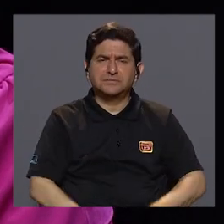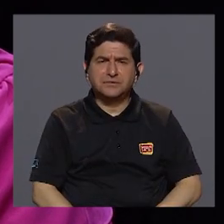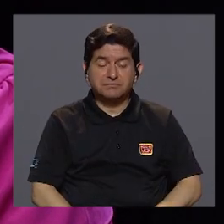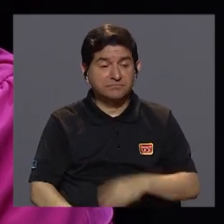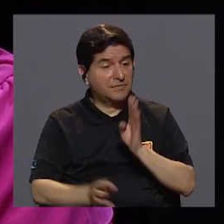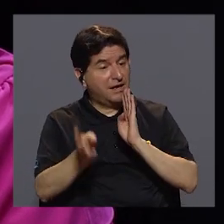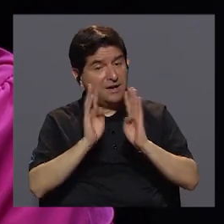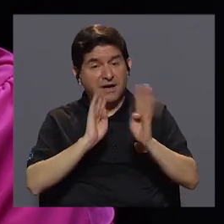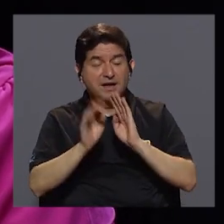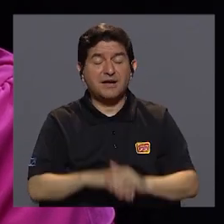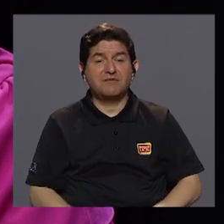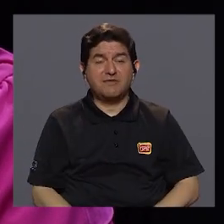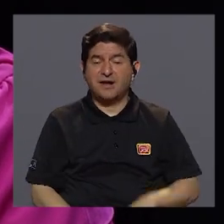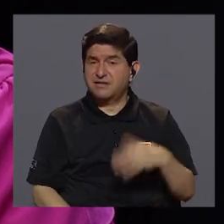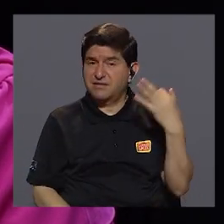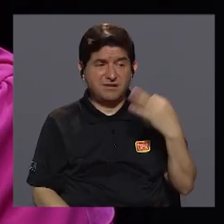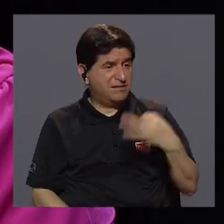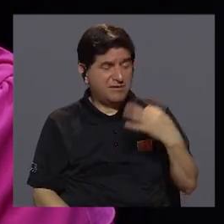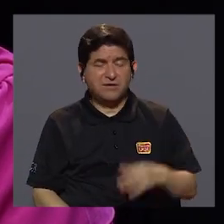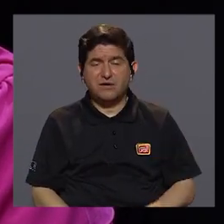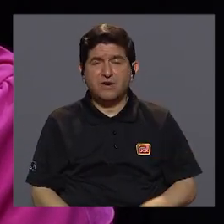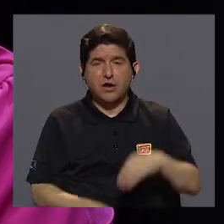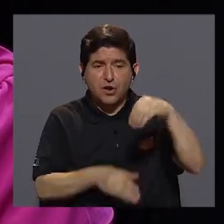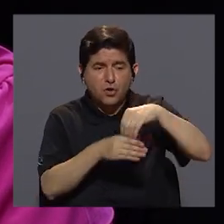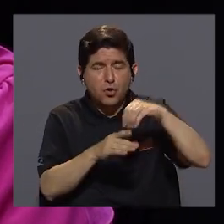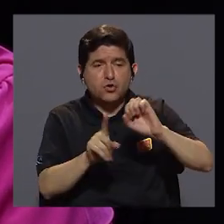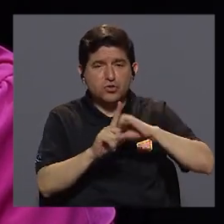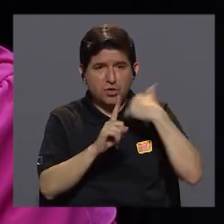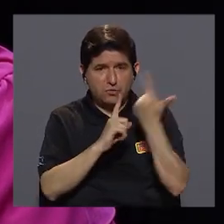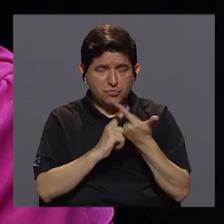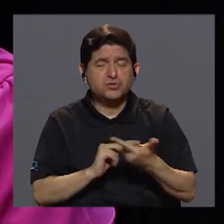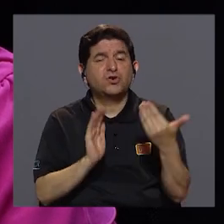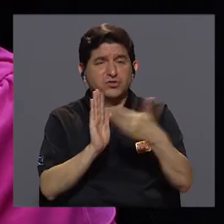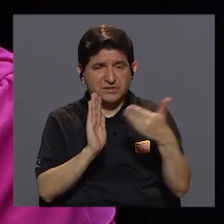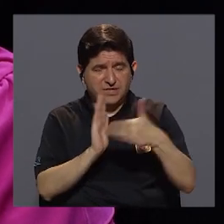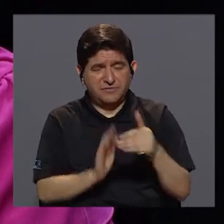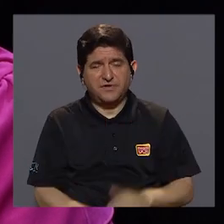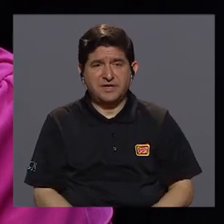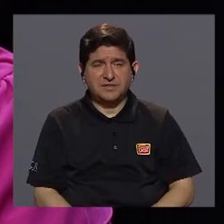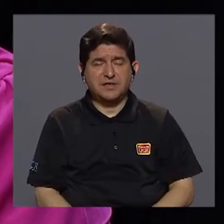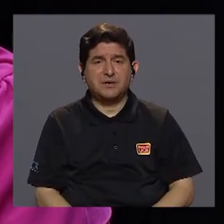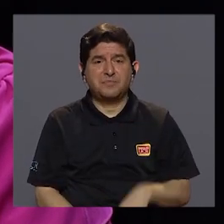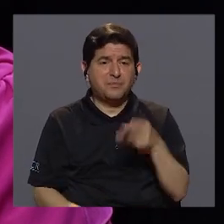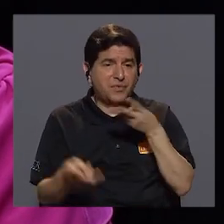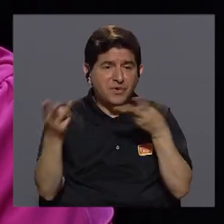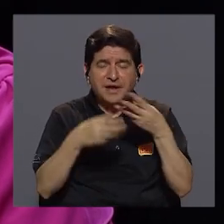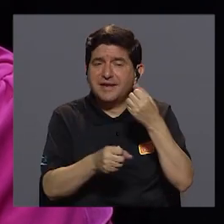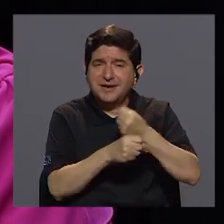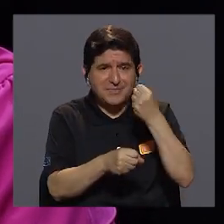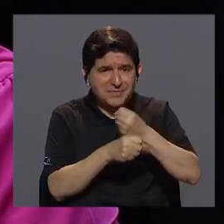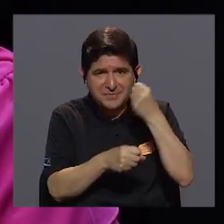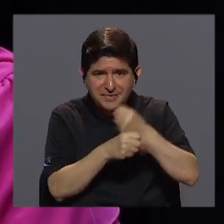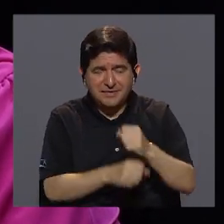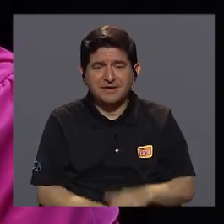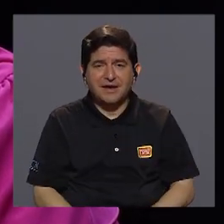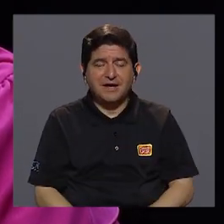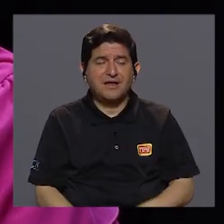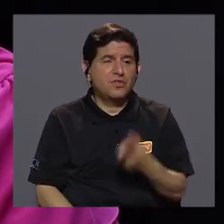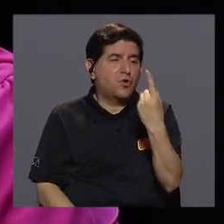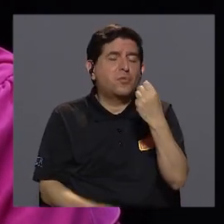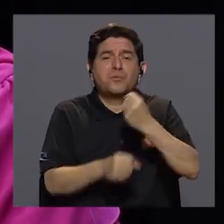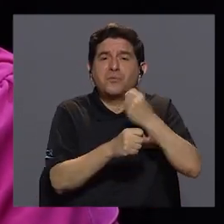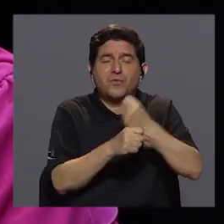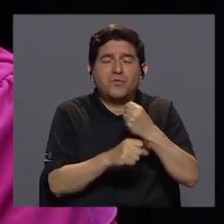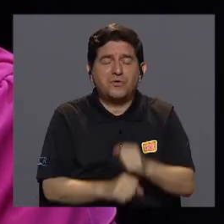que hablar de la informalidad, las contribuciones sociales se ven afectadas por el tema del mercado laboral, el tema del